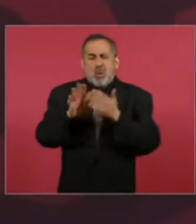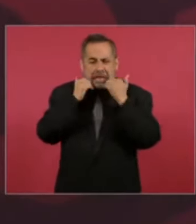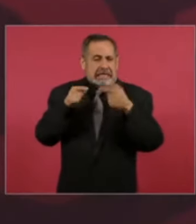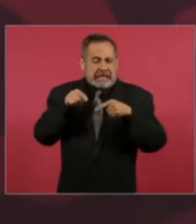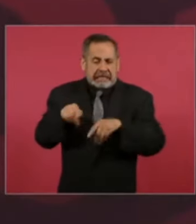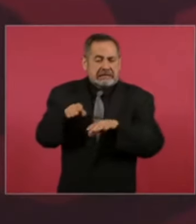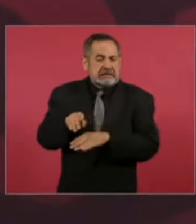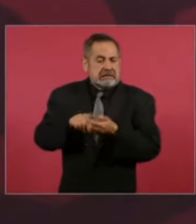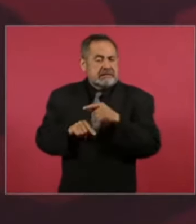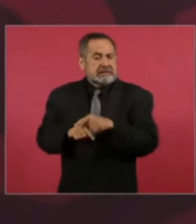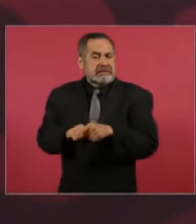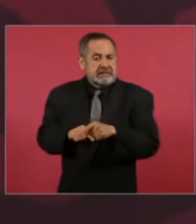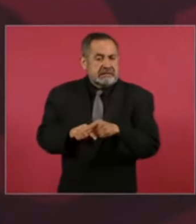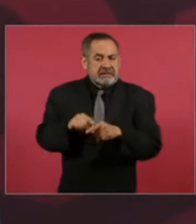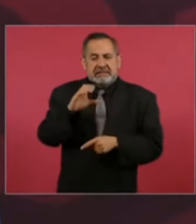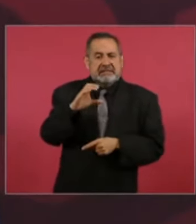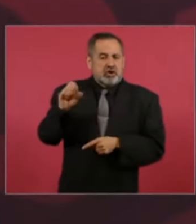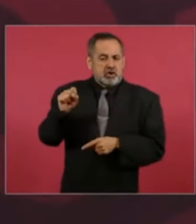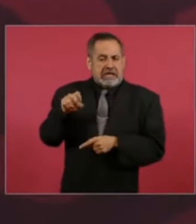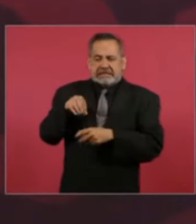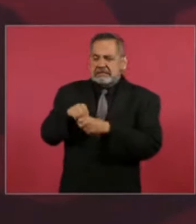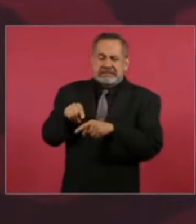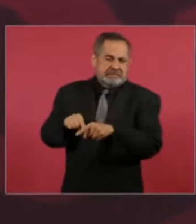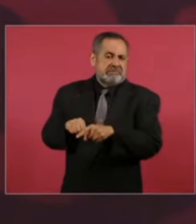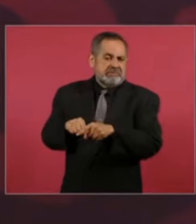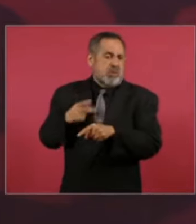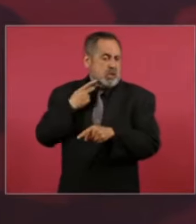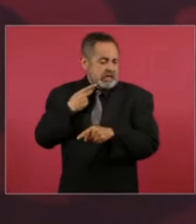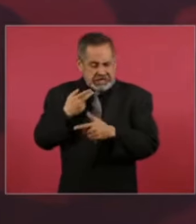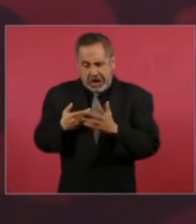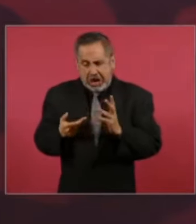de las ciencias sociales de la política